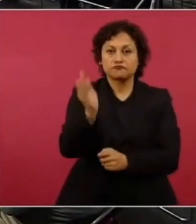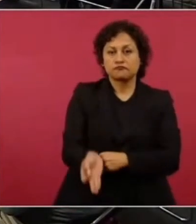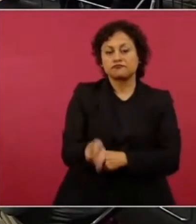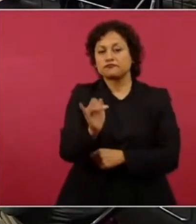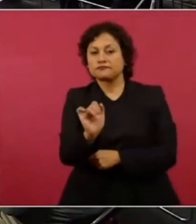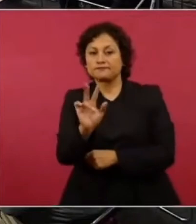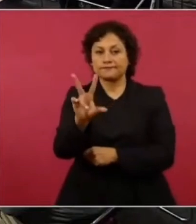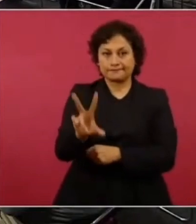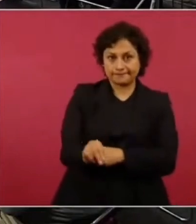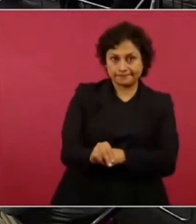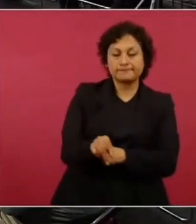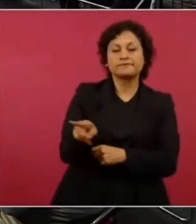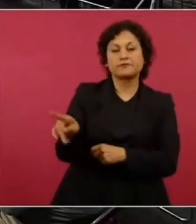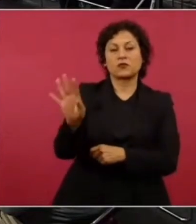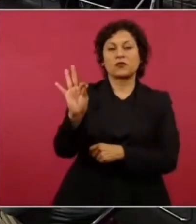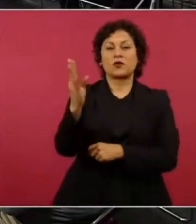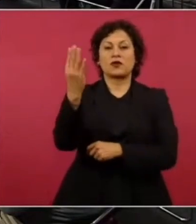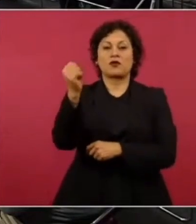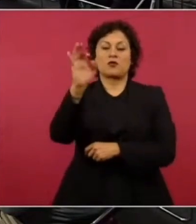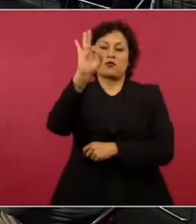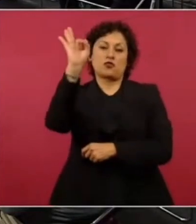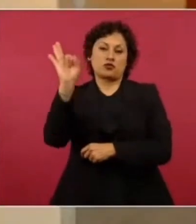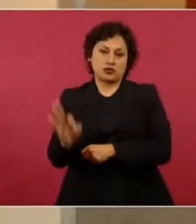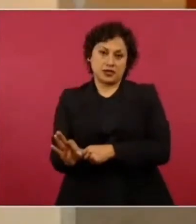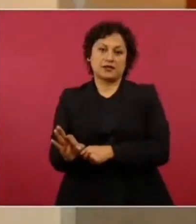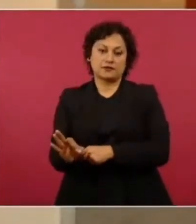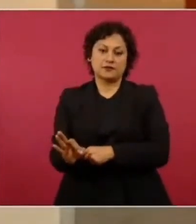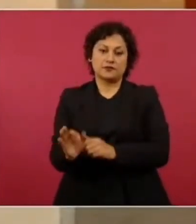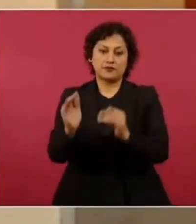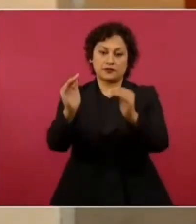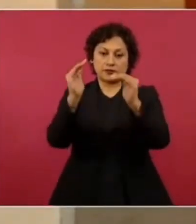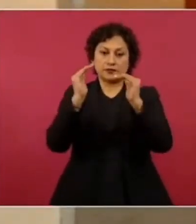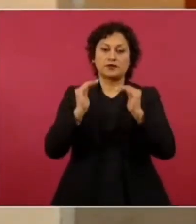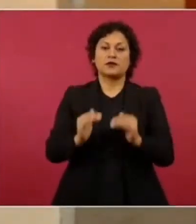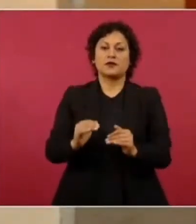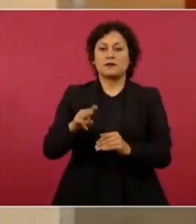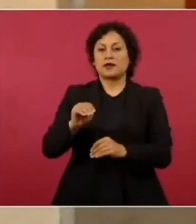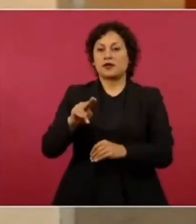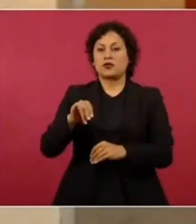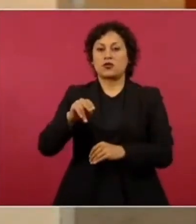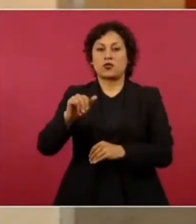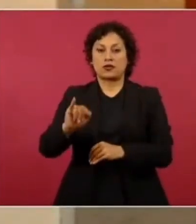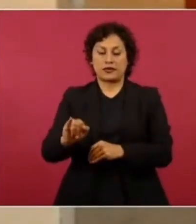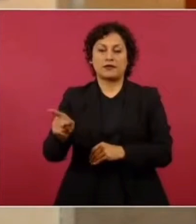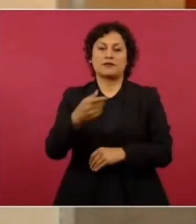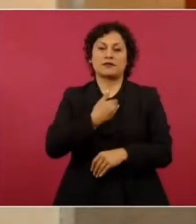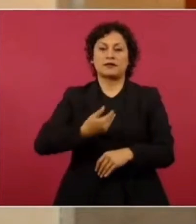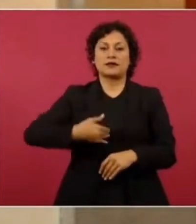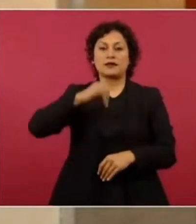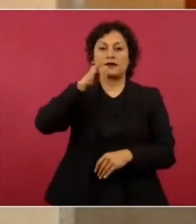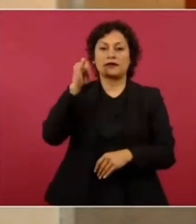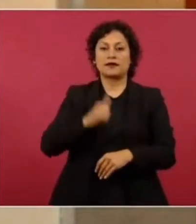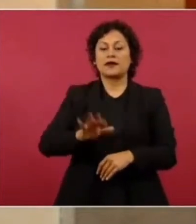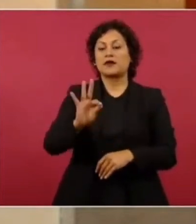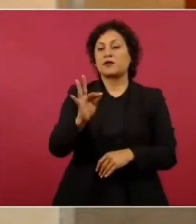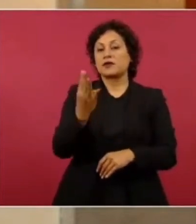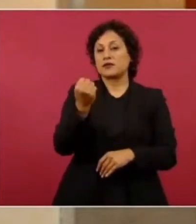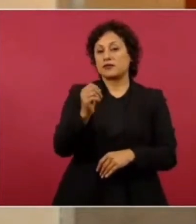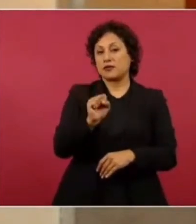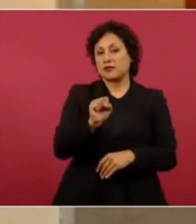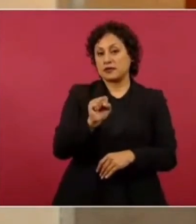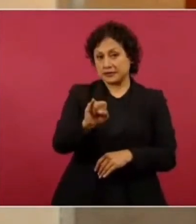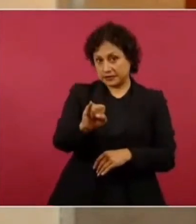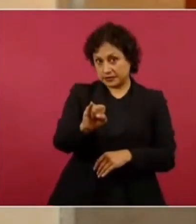% ya está por abajo del 50% Giorgia Meloni que es el primer ministro de Italia tiene 49% de aprobación